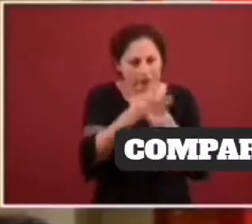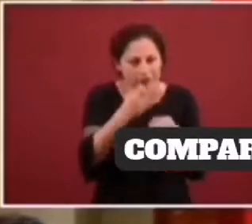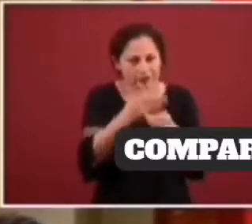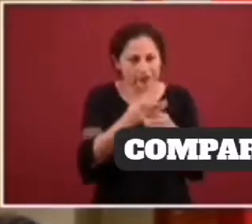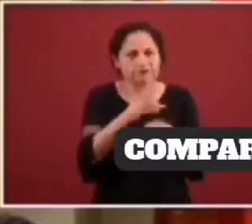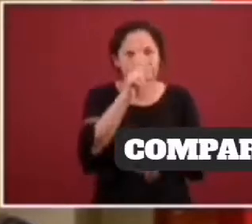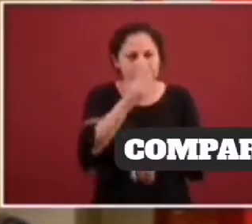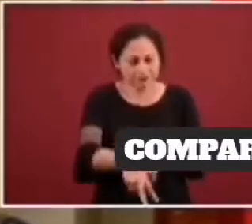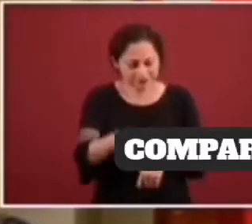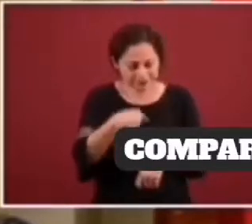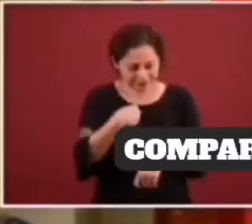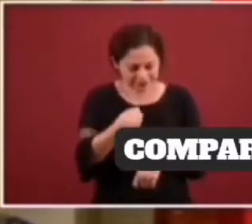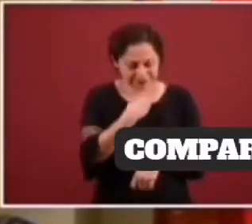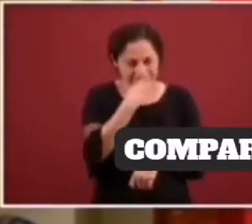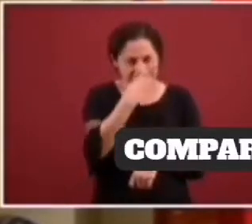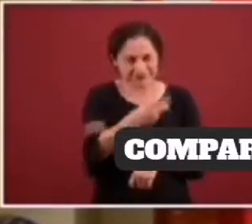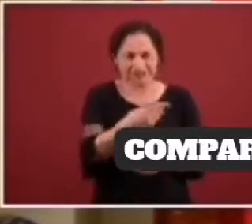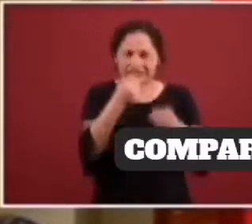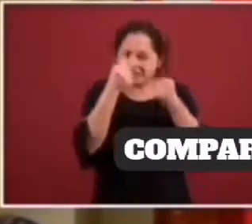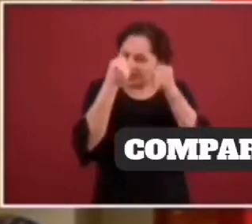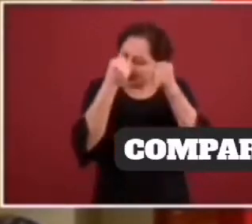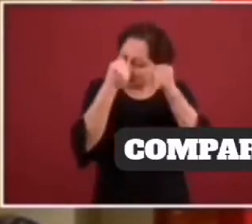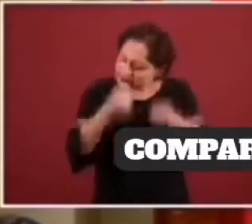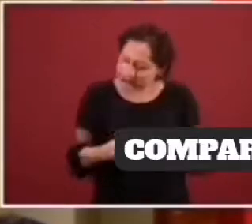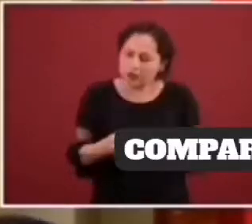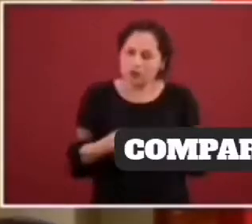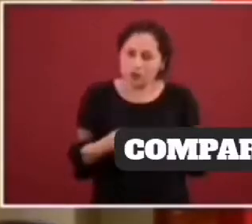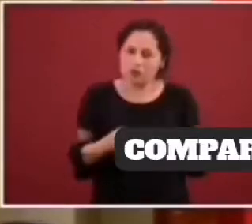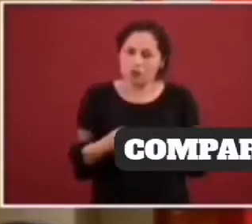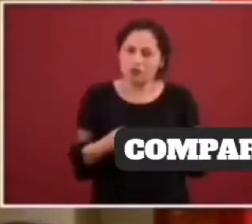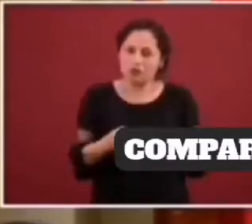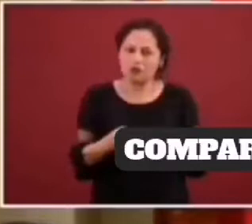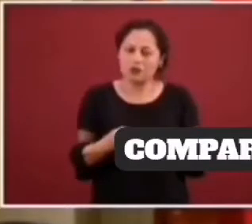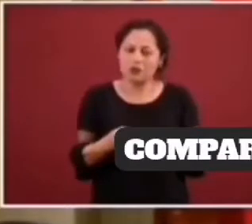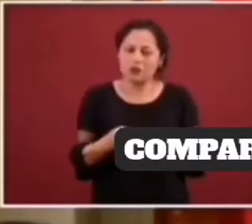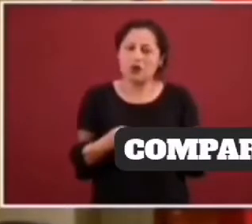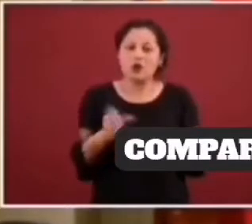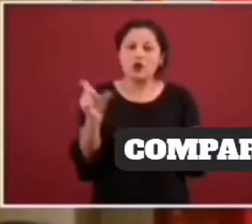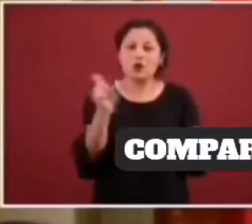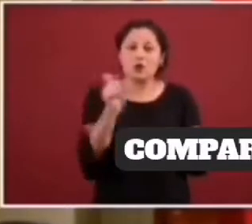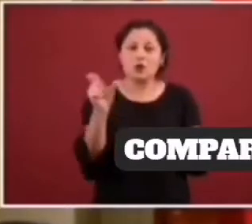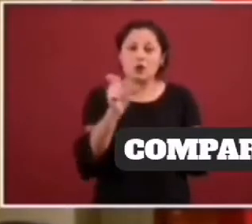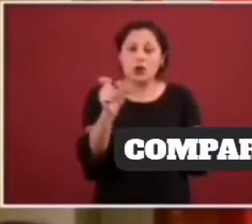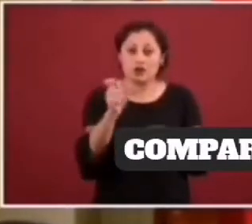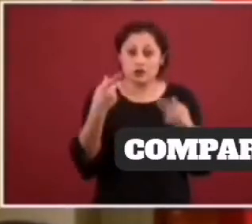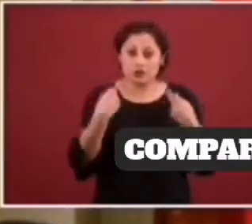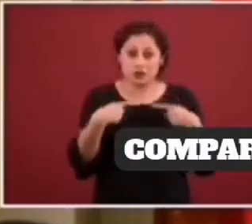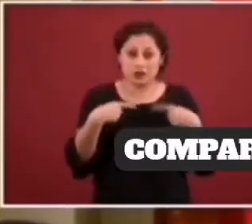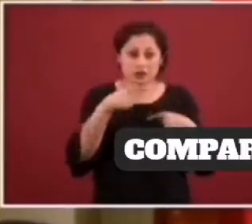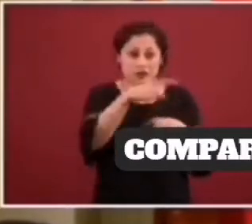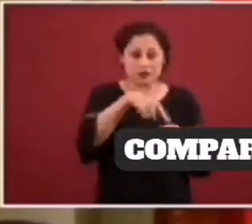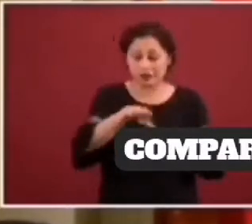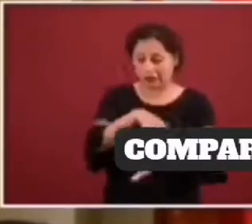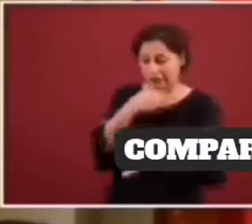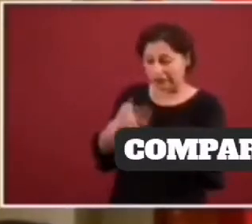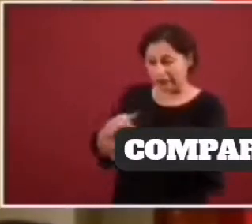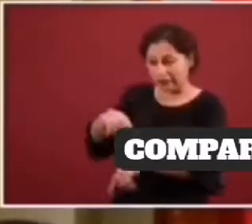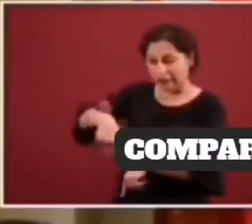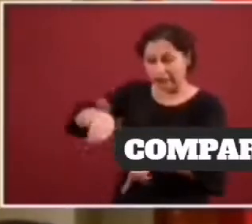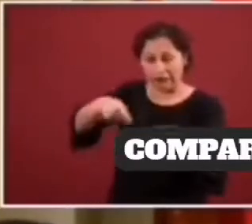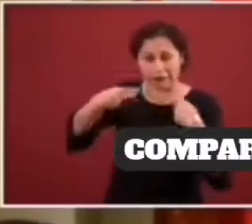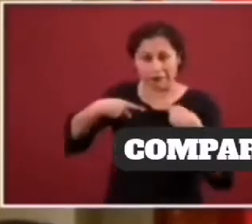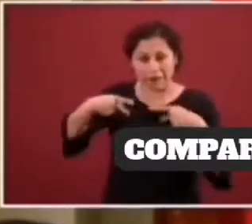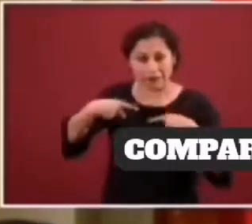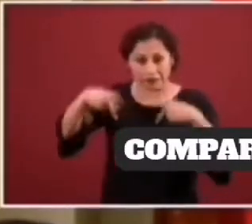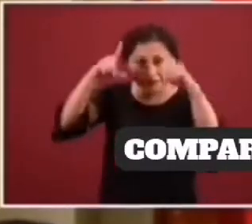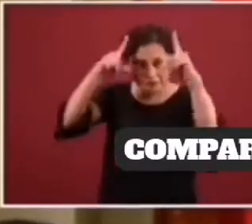población, de verdad, que estas agresiones han golpeado fuerte al gremio, al